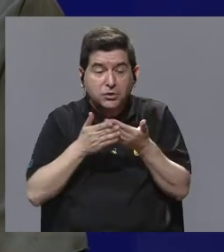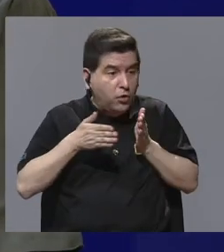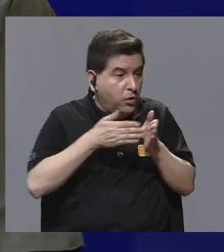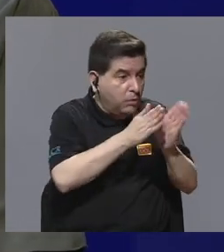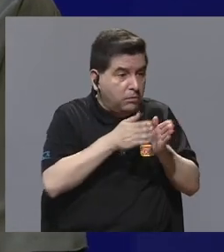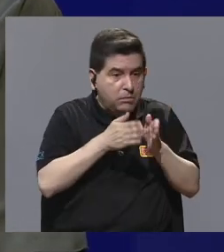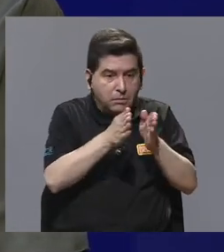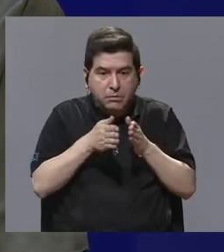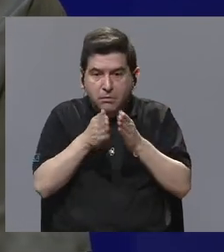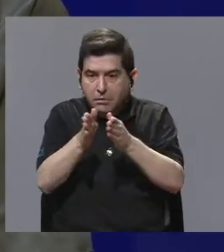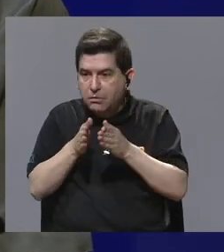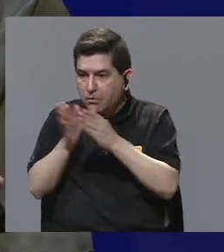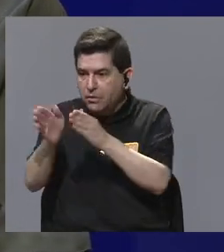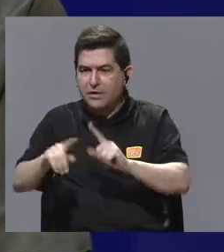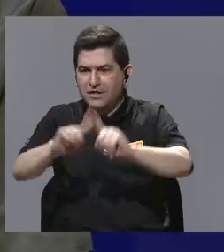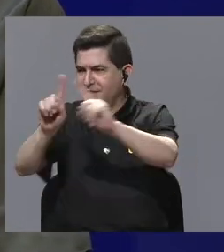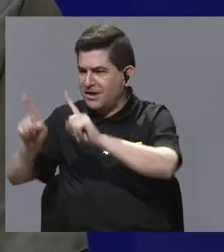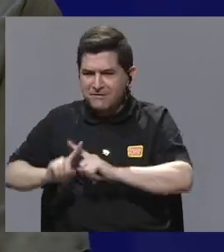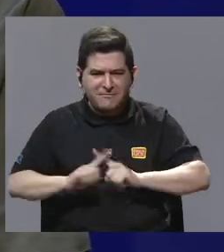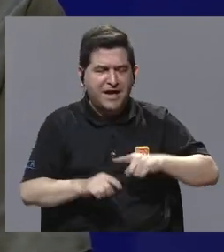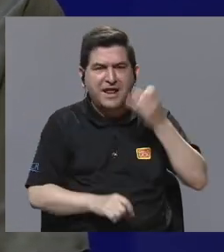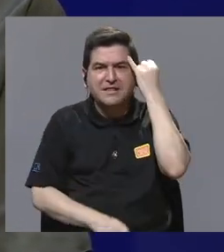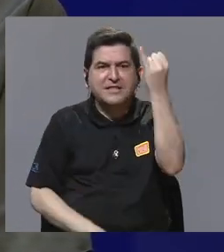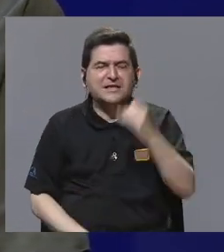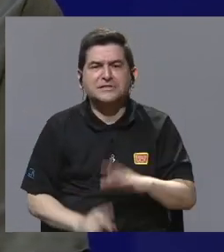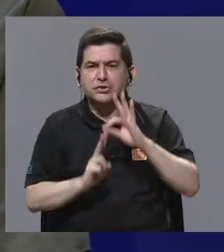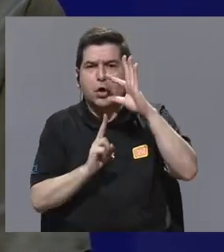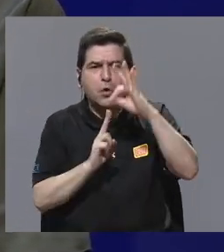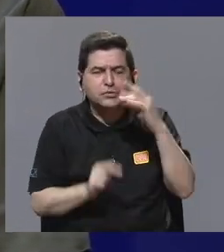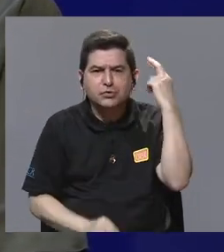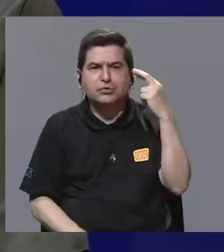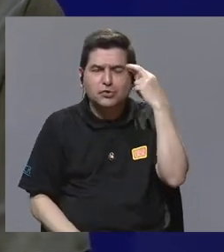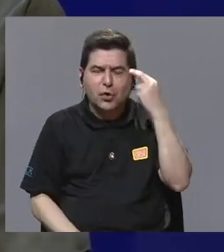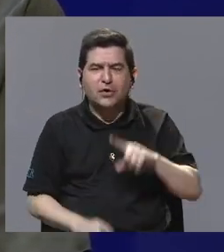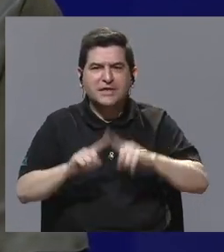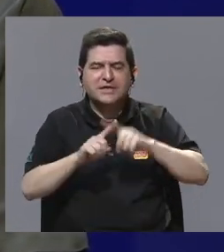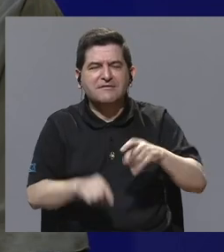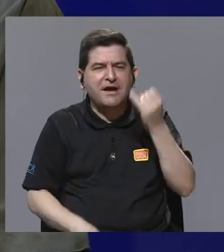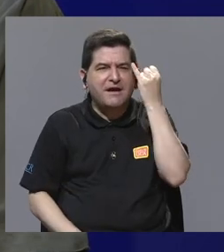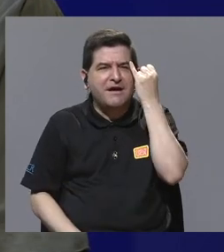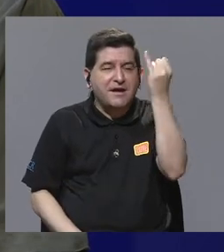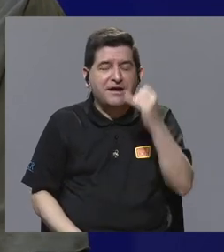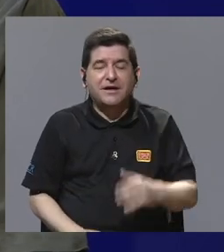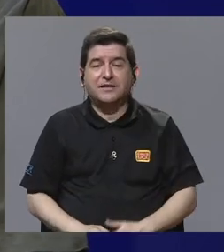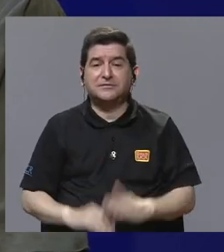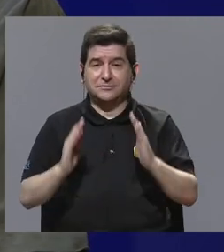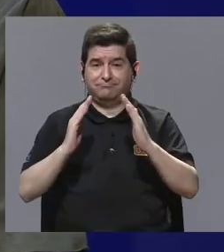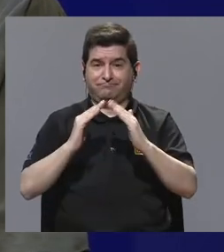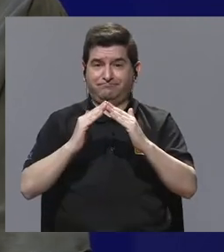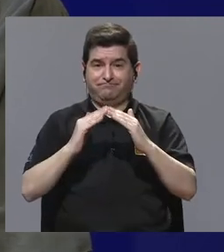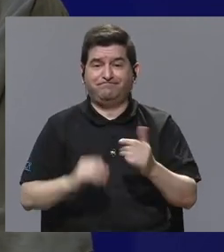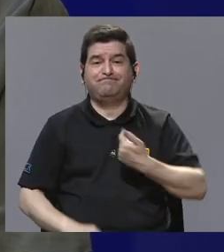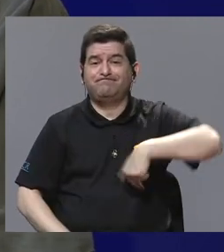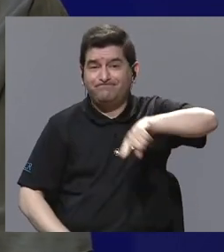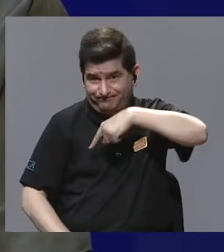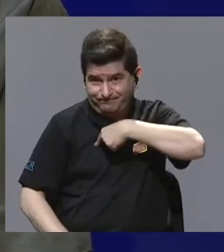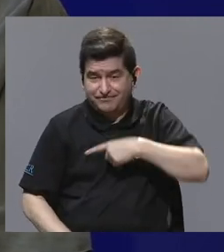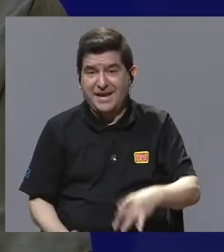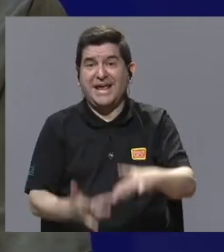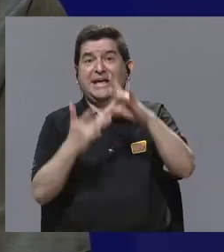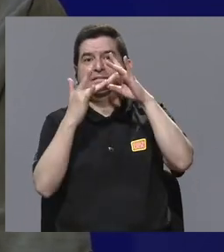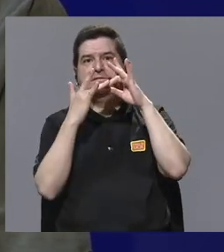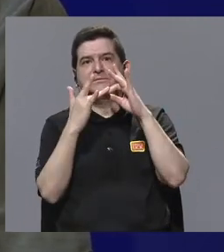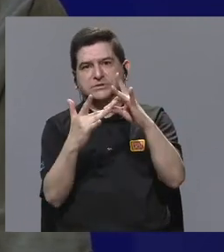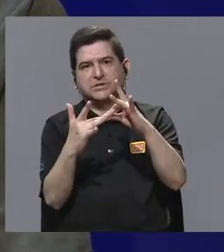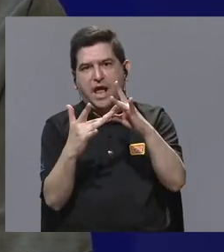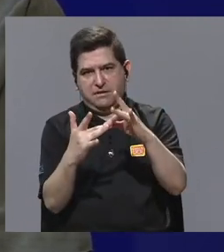todo lo que hay que pensar. Vea todo este tapiz de ideas, opciones, reflexiones, ideologías con las que tenemos que convivir. Convivir y